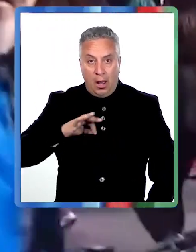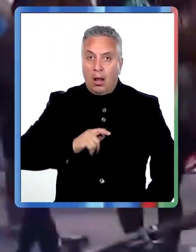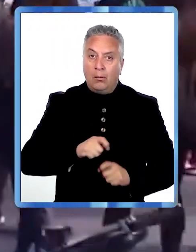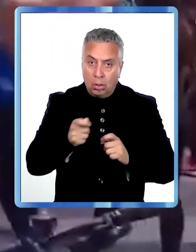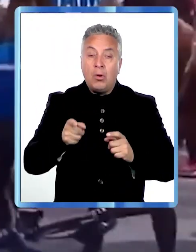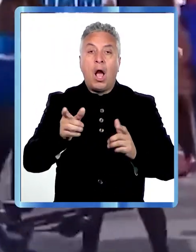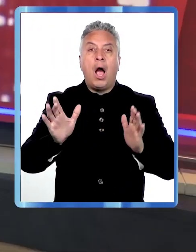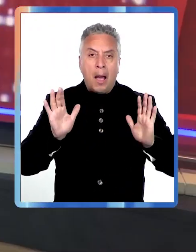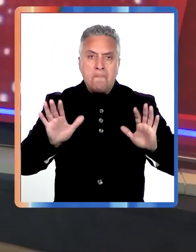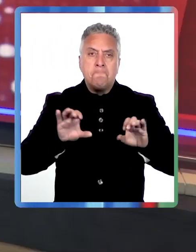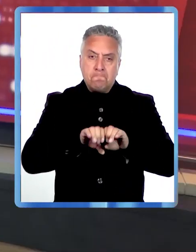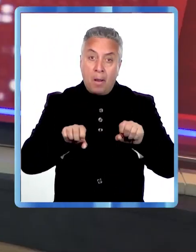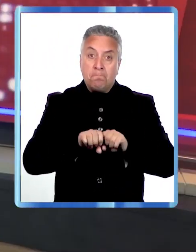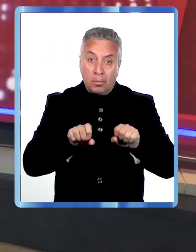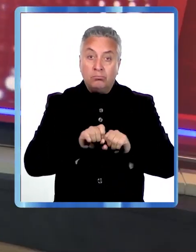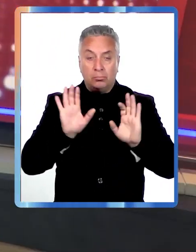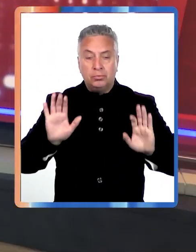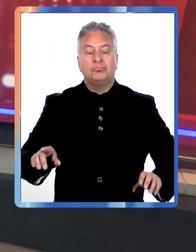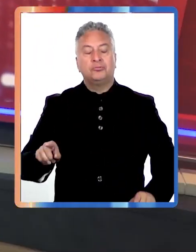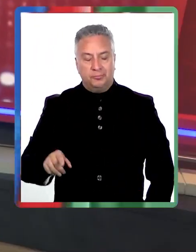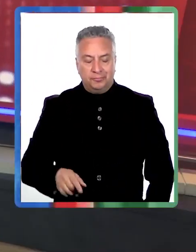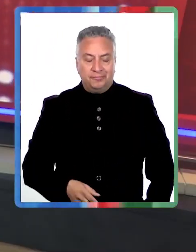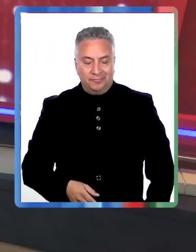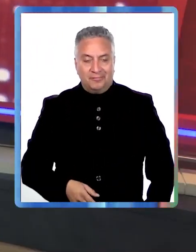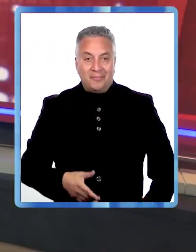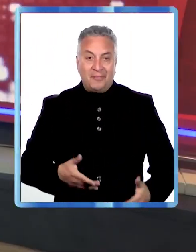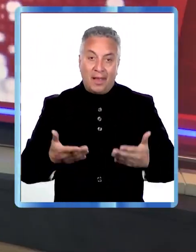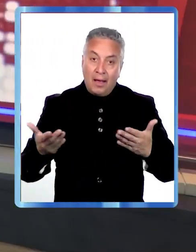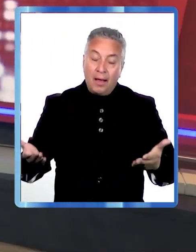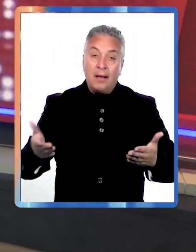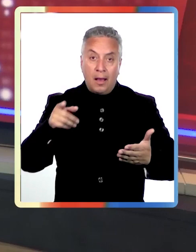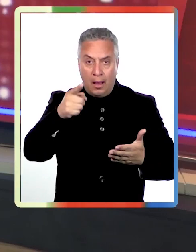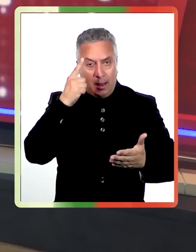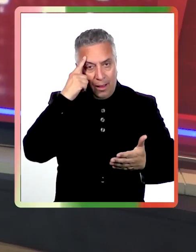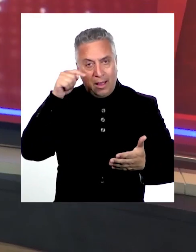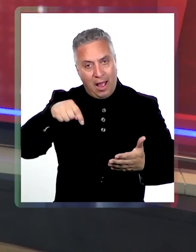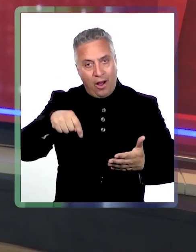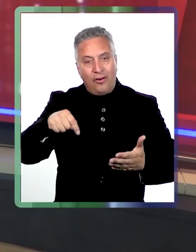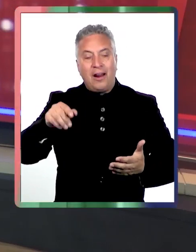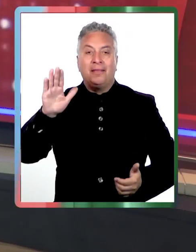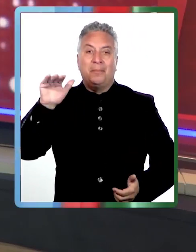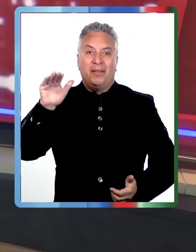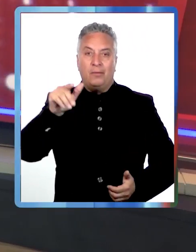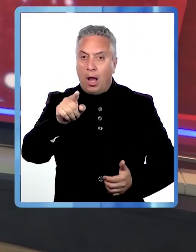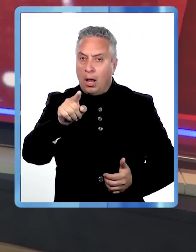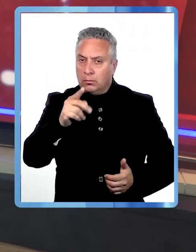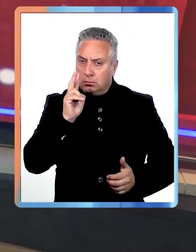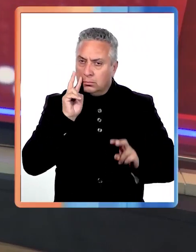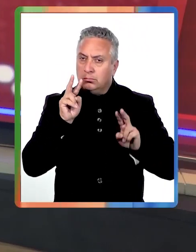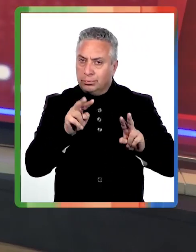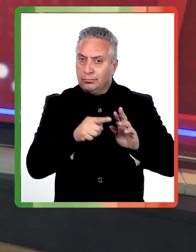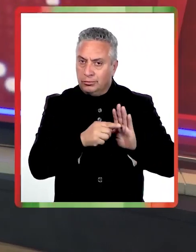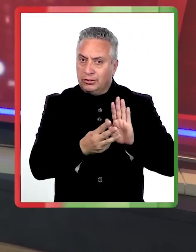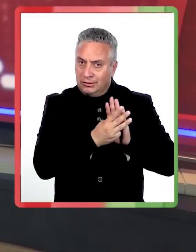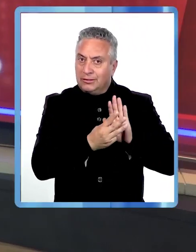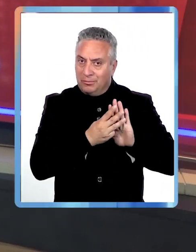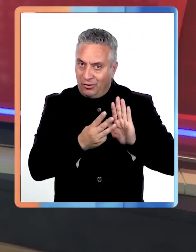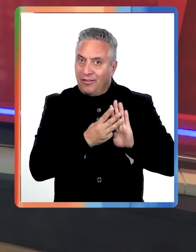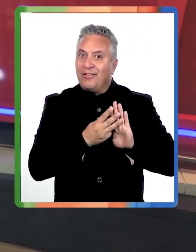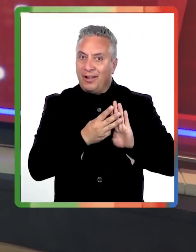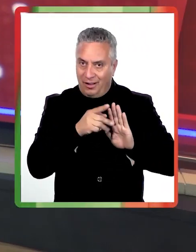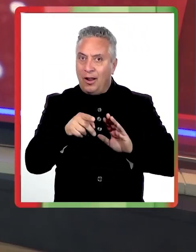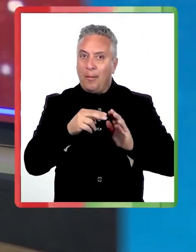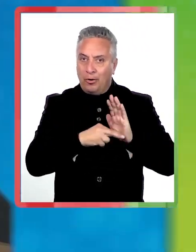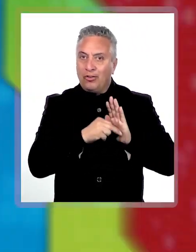paro nacional. Con esta información nos despedimos. Recuerden visitar nuestro sitio web www.portavosnoticias.cl